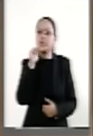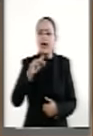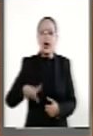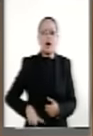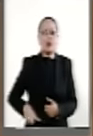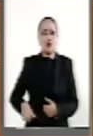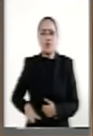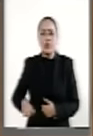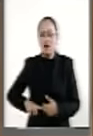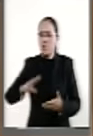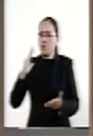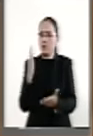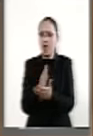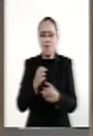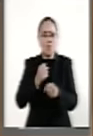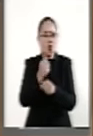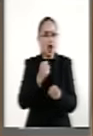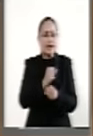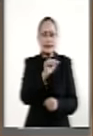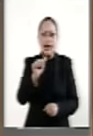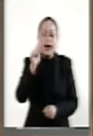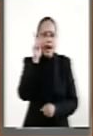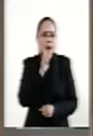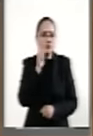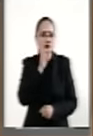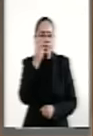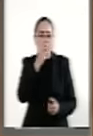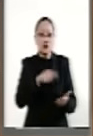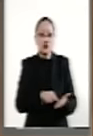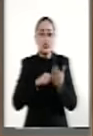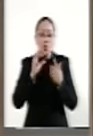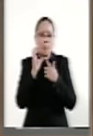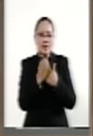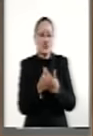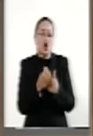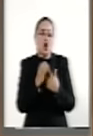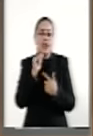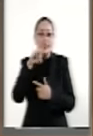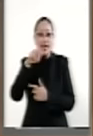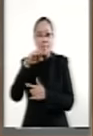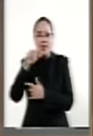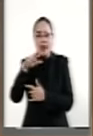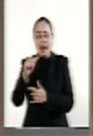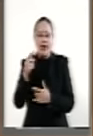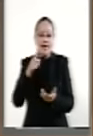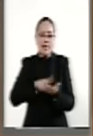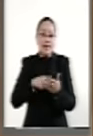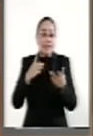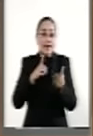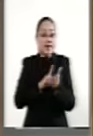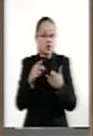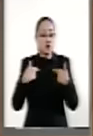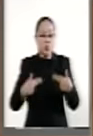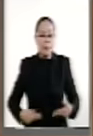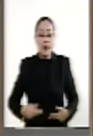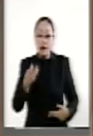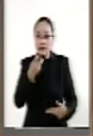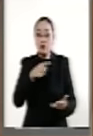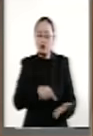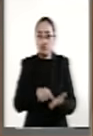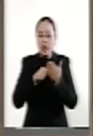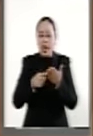gobierno frene la violencia que, como señala la Comisión Interamericana, nace de la autoridad del Estado,